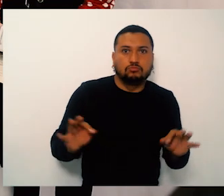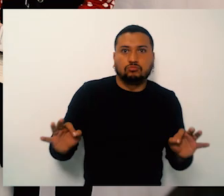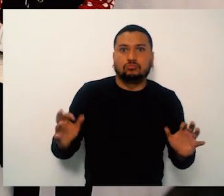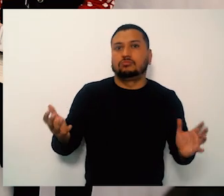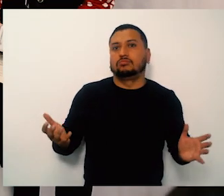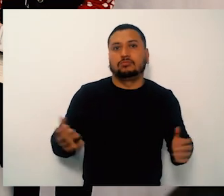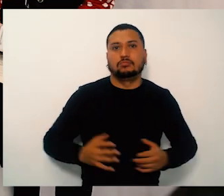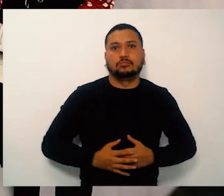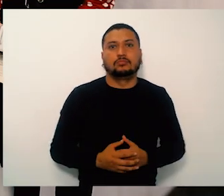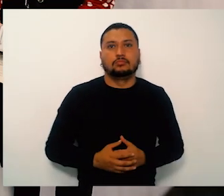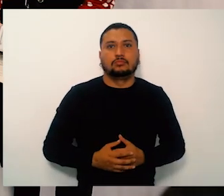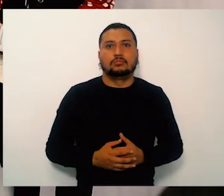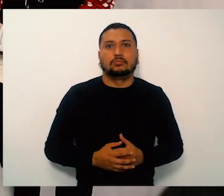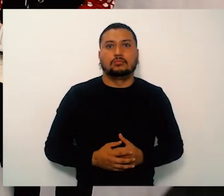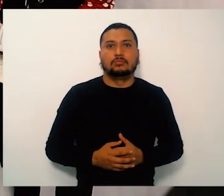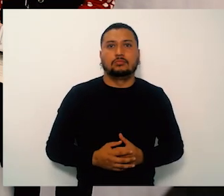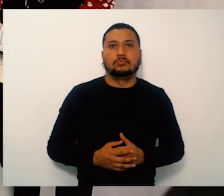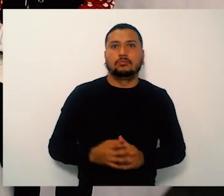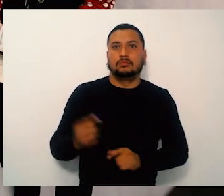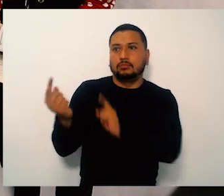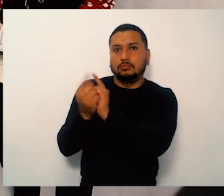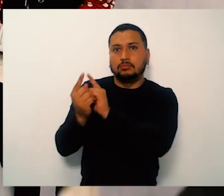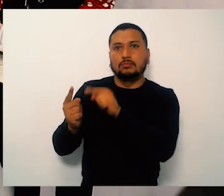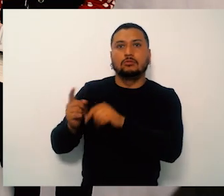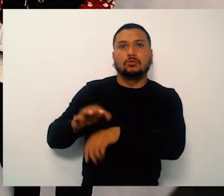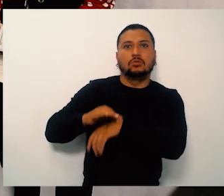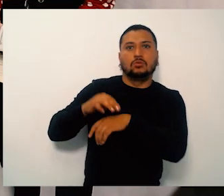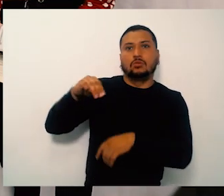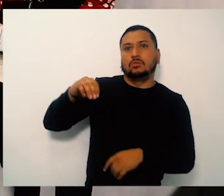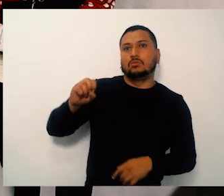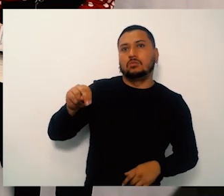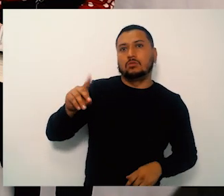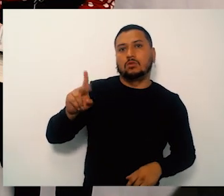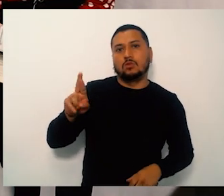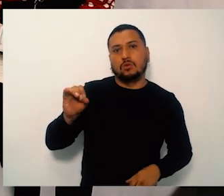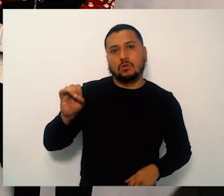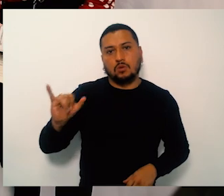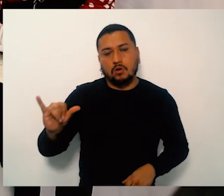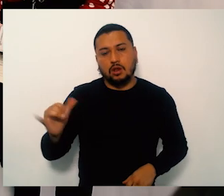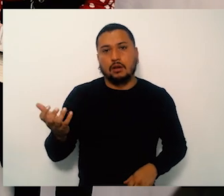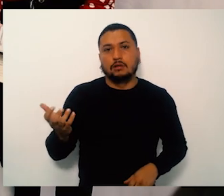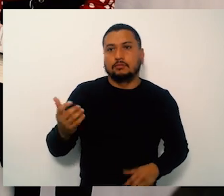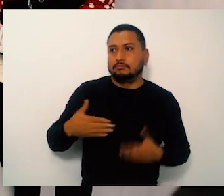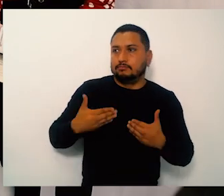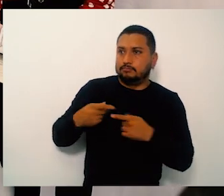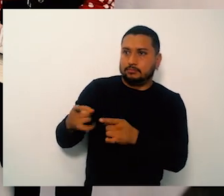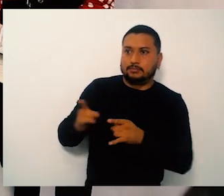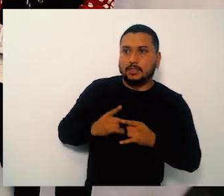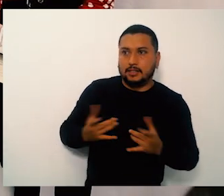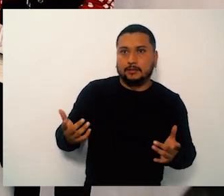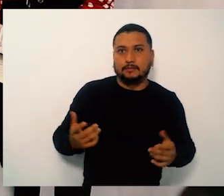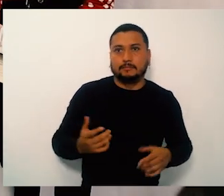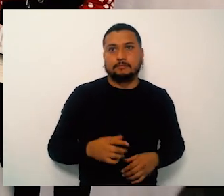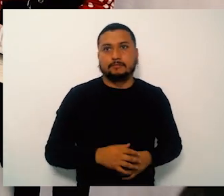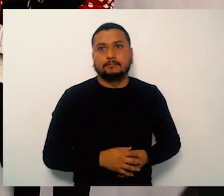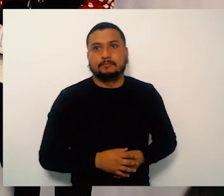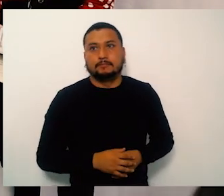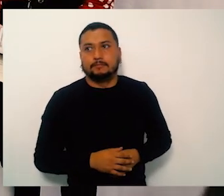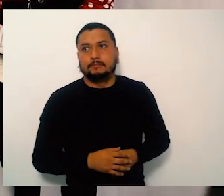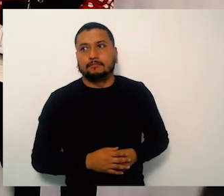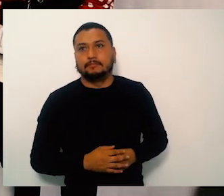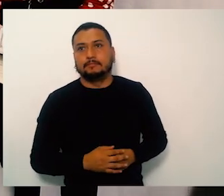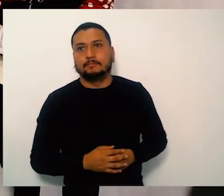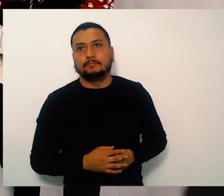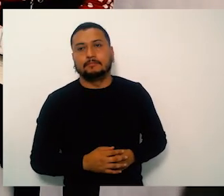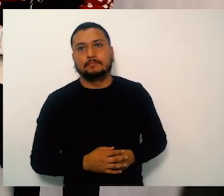capacidad sino que seguramente a esa edad tiene otras prioridades también diferentes que nosotros podamos llegarle con esos